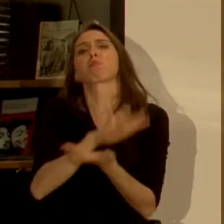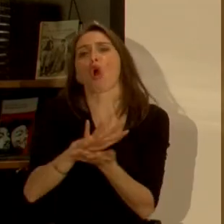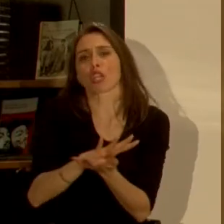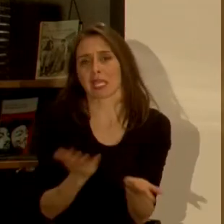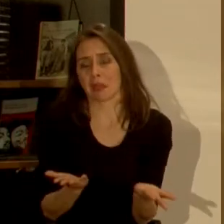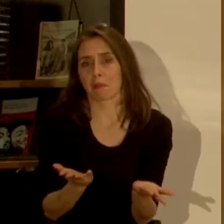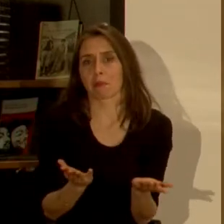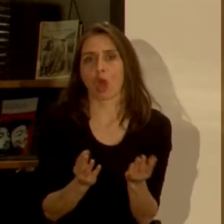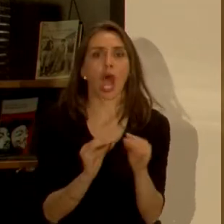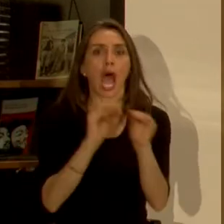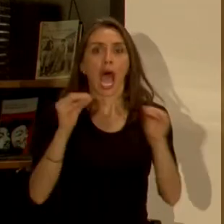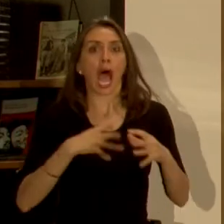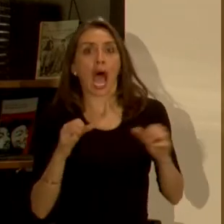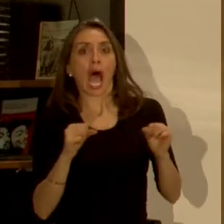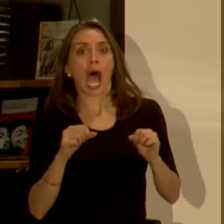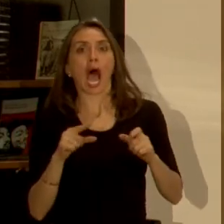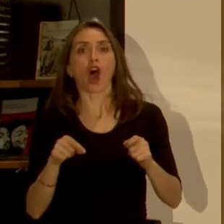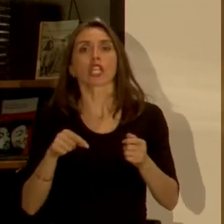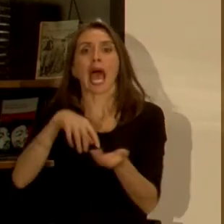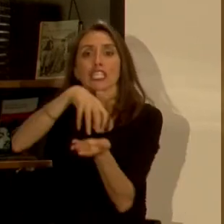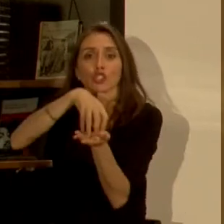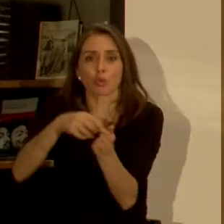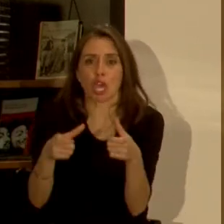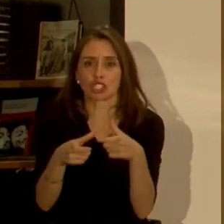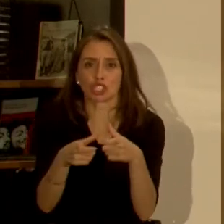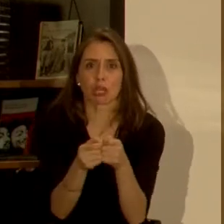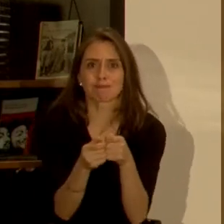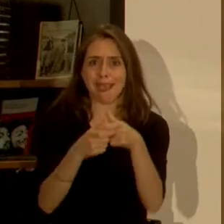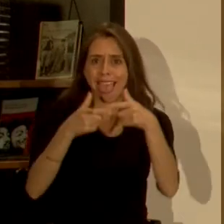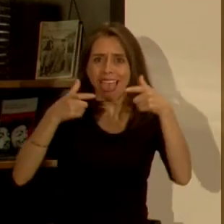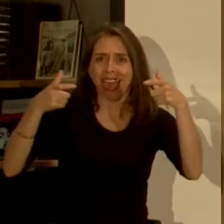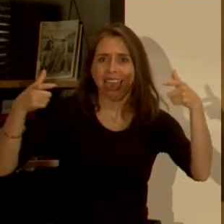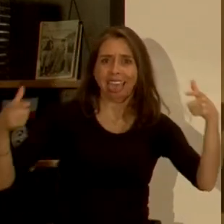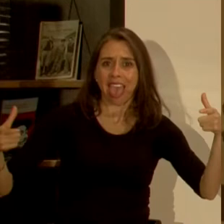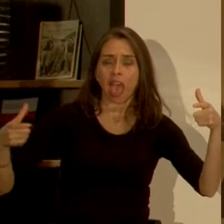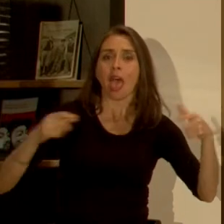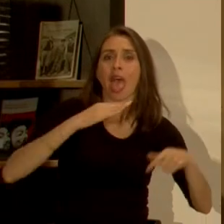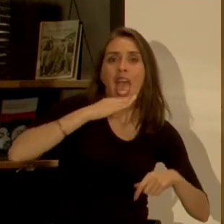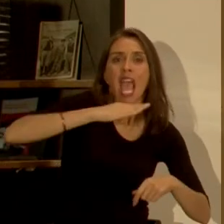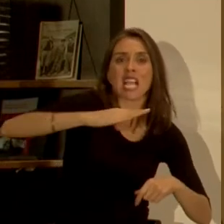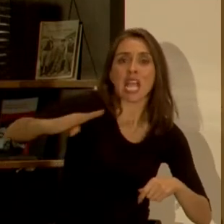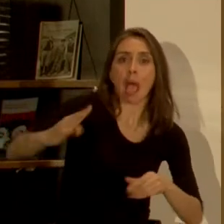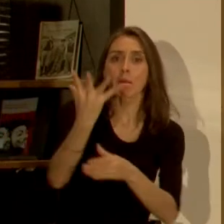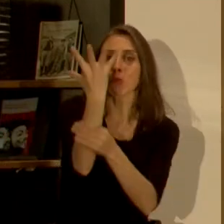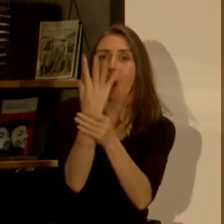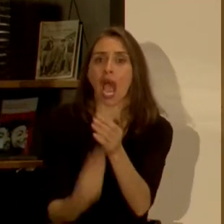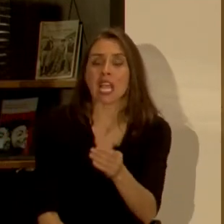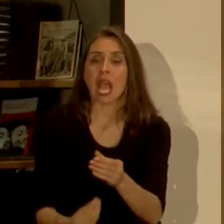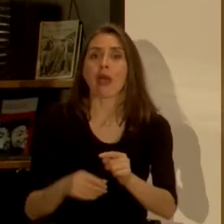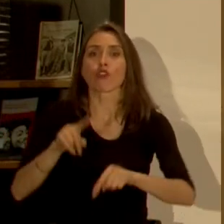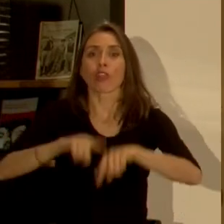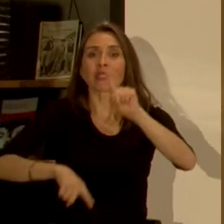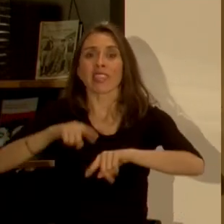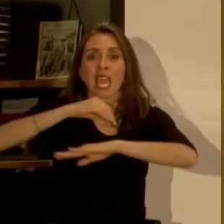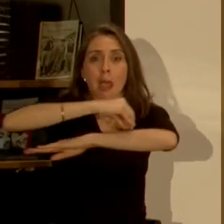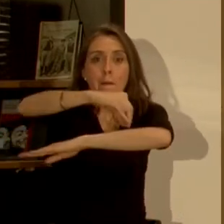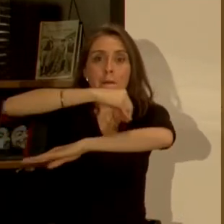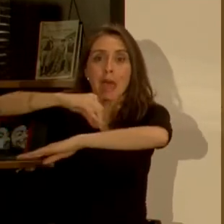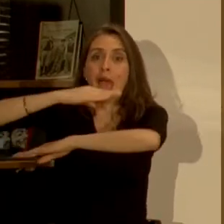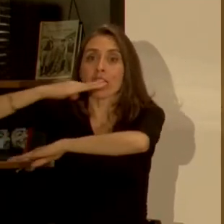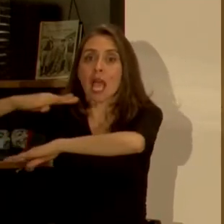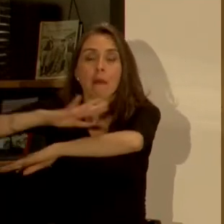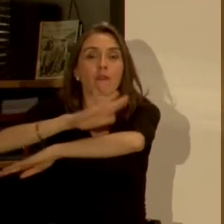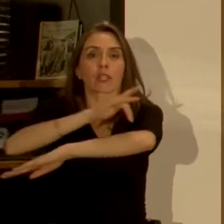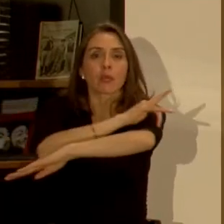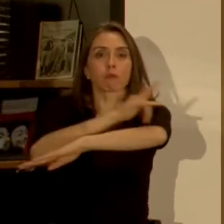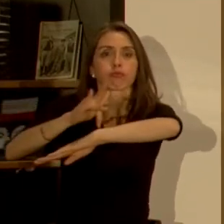la alarma sería la expansión de la ciudad, la extensión de la ciudad sobre los campos agrícolas, el consumo de suelo agrícola, y ese efecto en el cambio